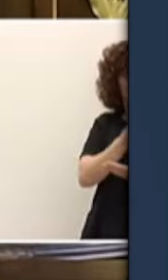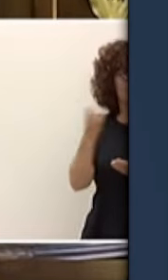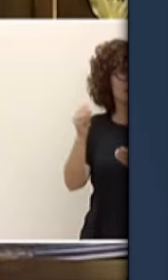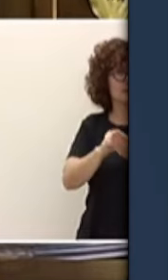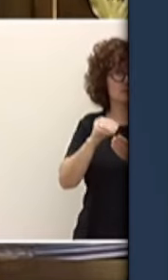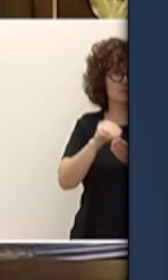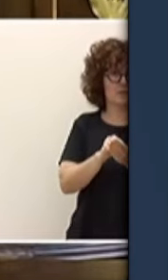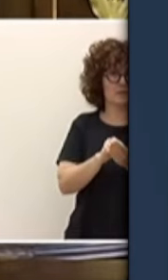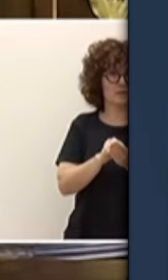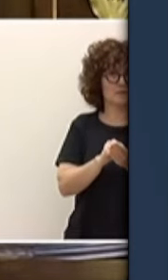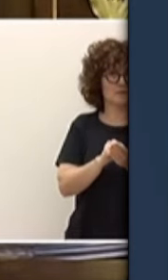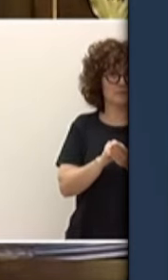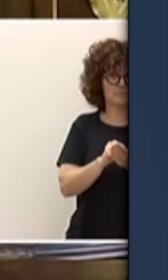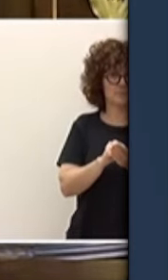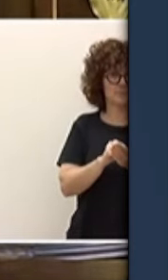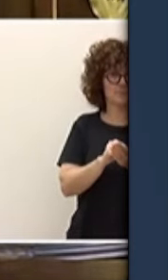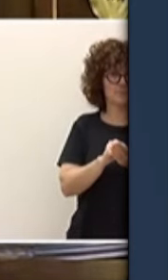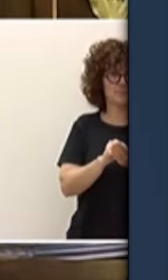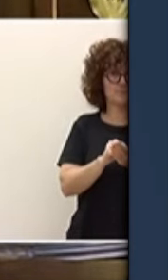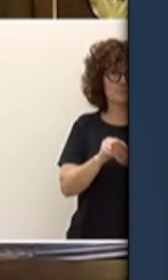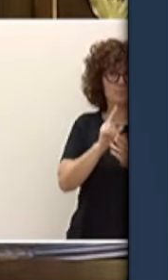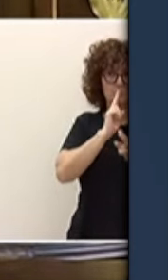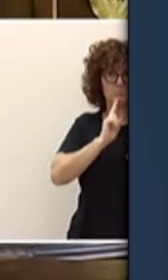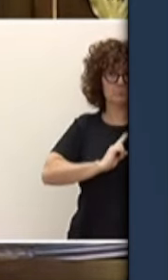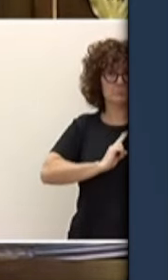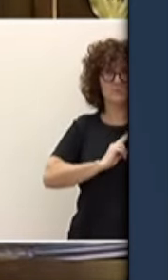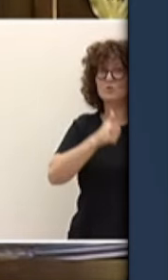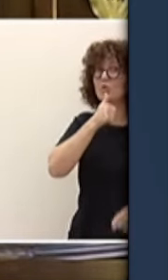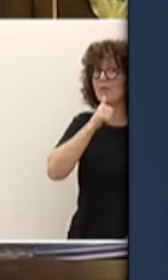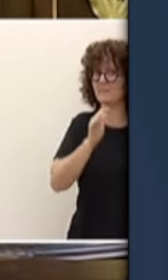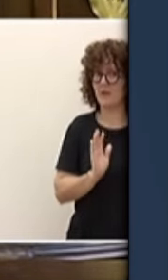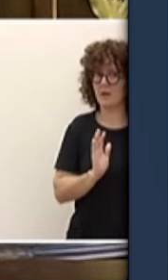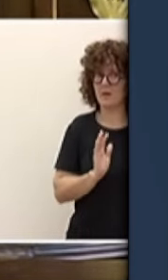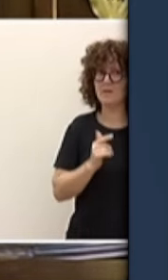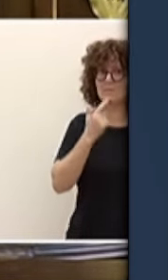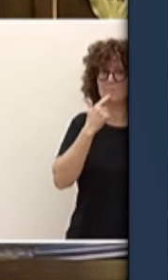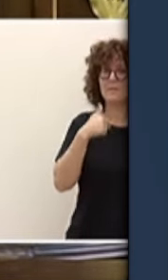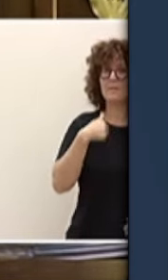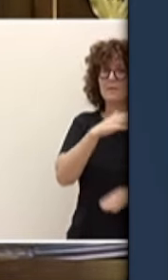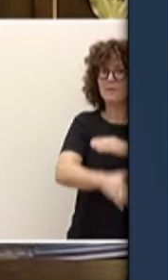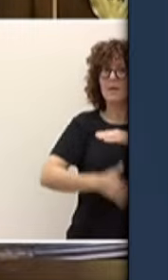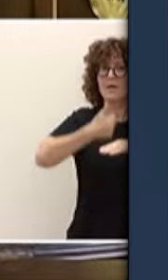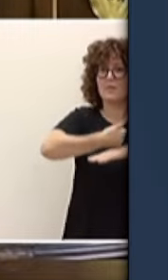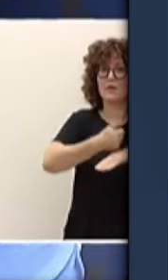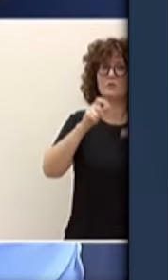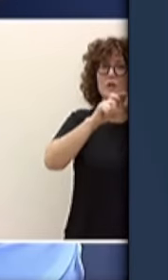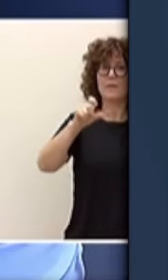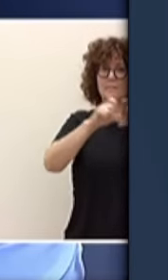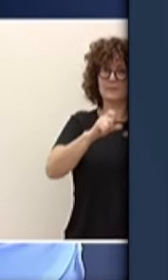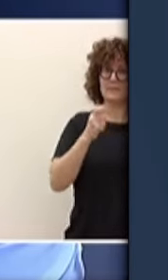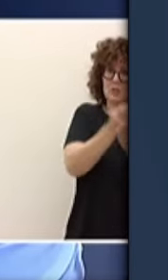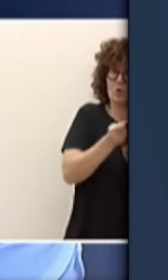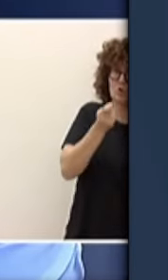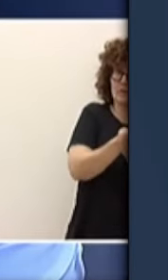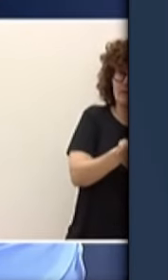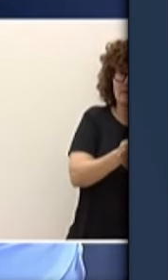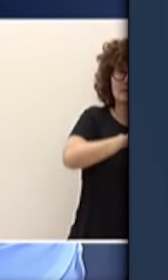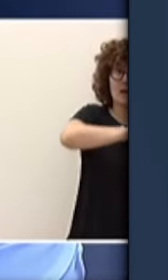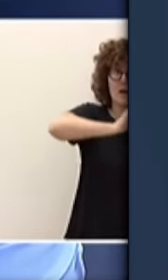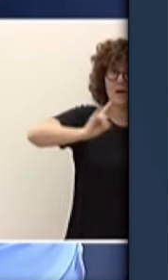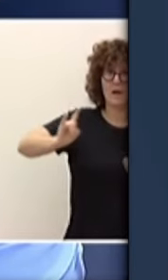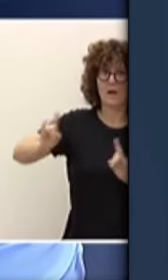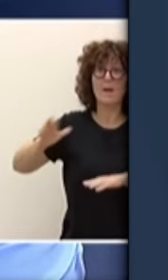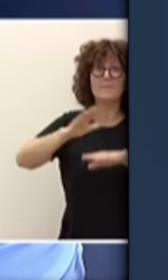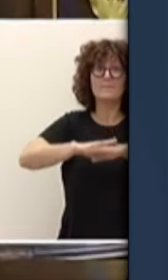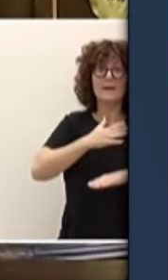de empresas cotizadas que dependen de la regulación pública llamó usted personalmente para que recibieran a su mujer? Atrévase a contestarlo aquí